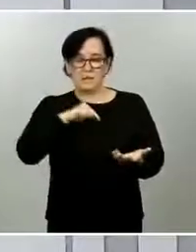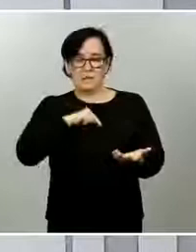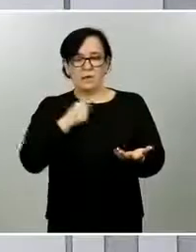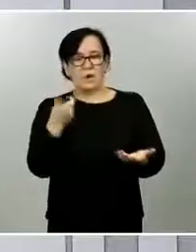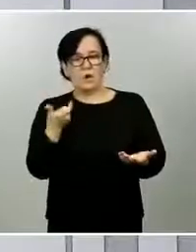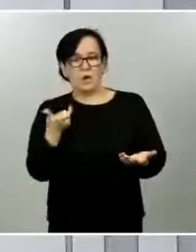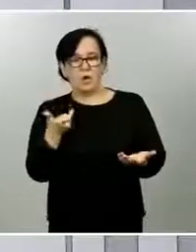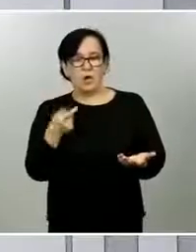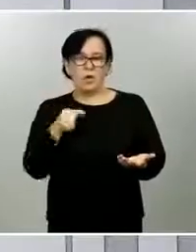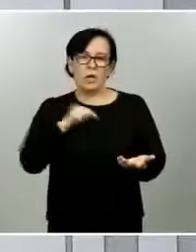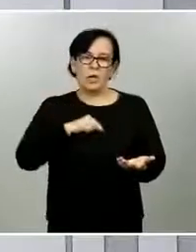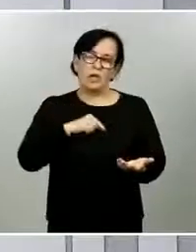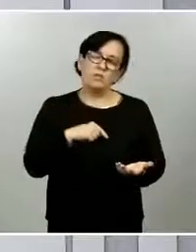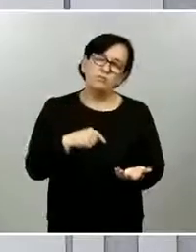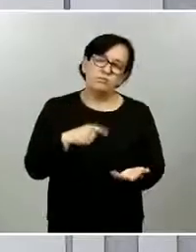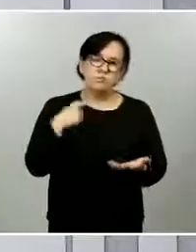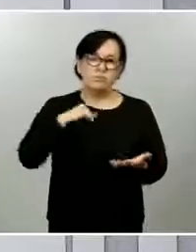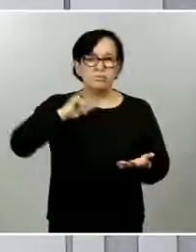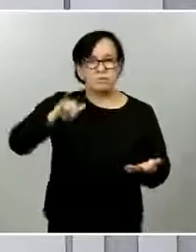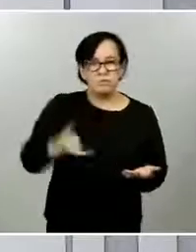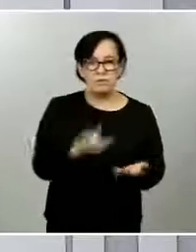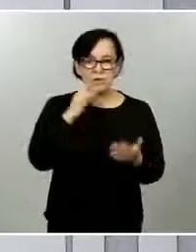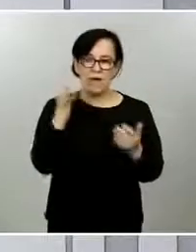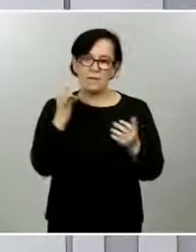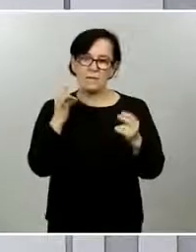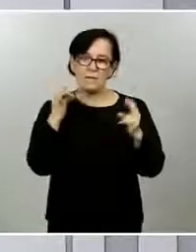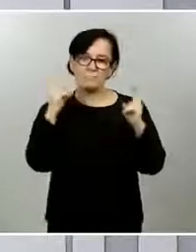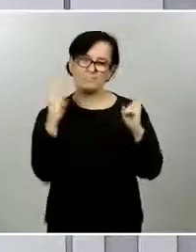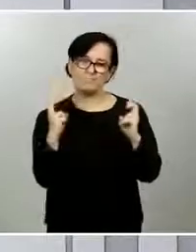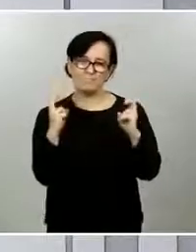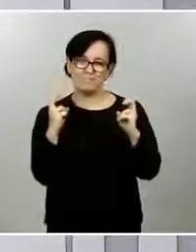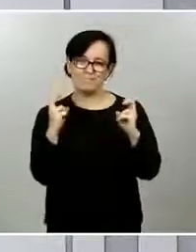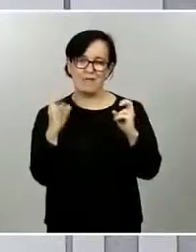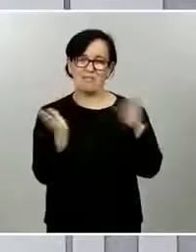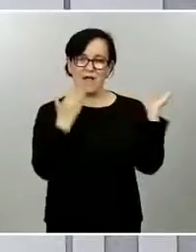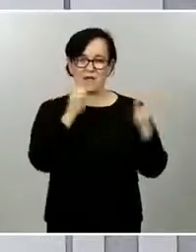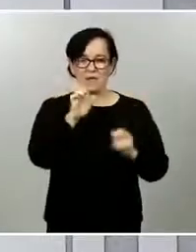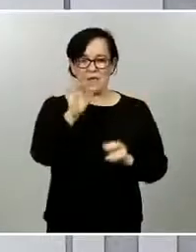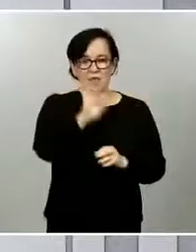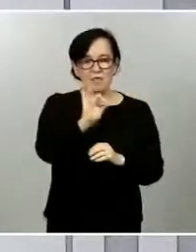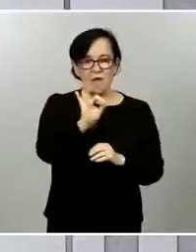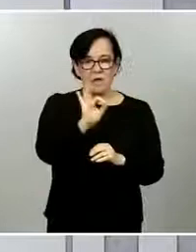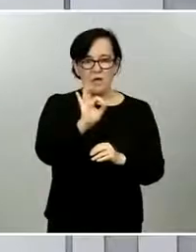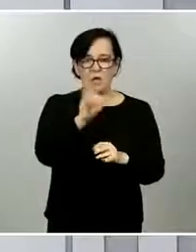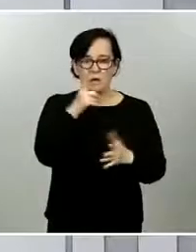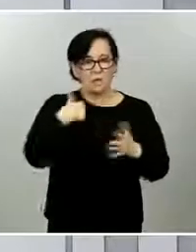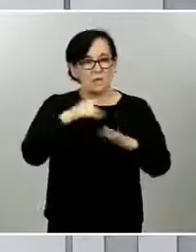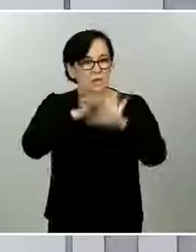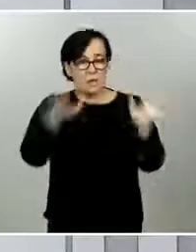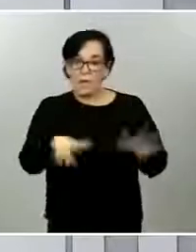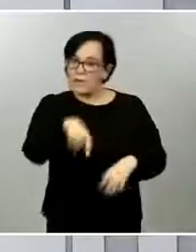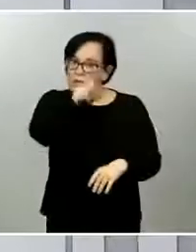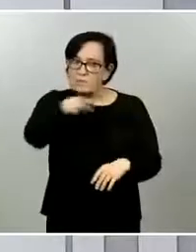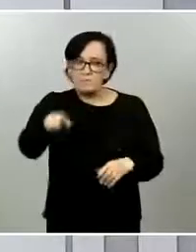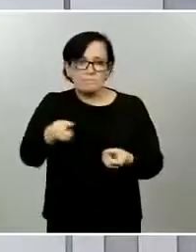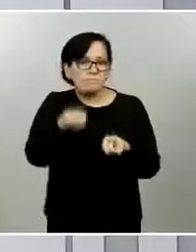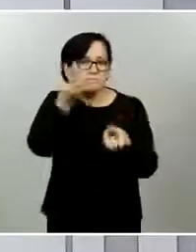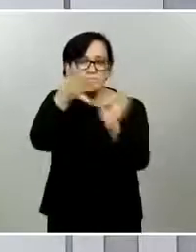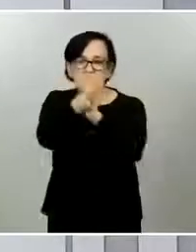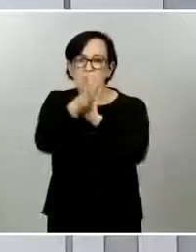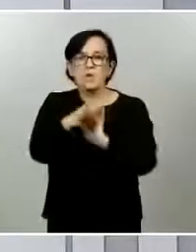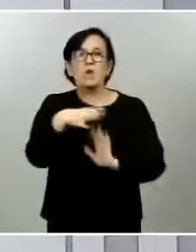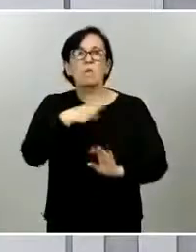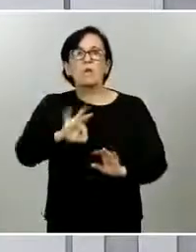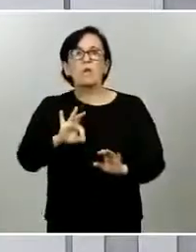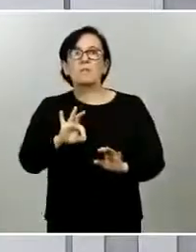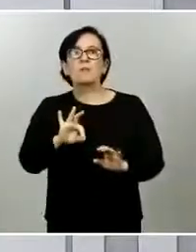de una vacuna o de un tratamiento médico efectivo. Entendemos, además, que haya una cierta decepción en los sitios que